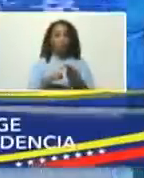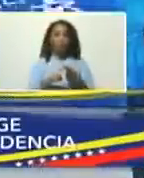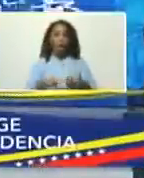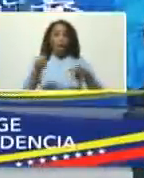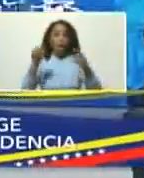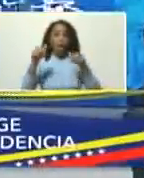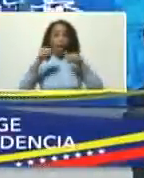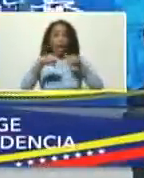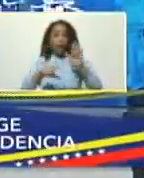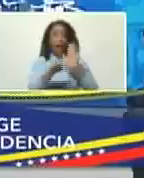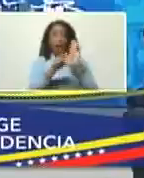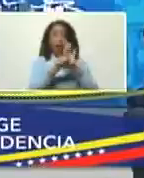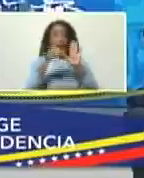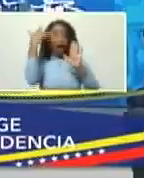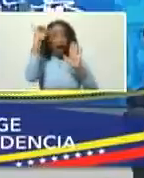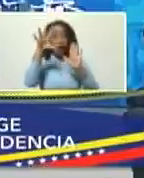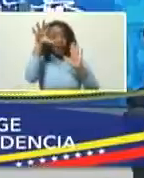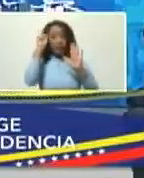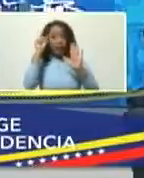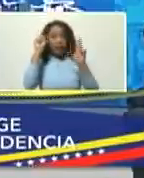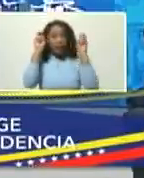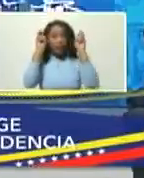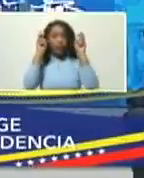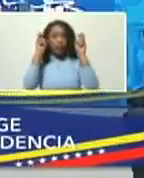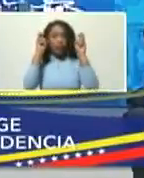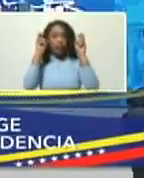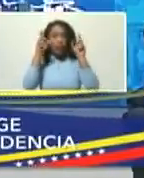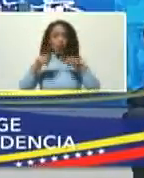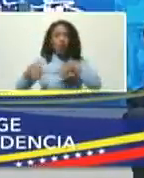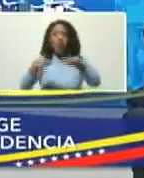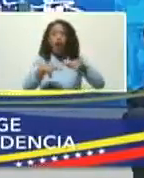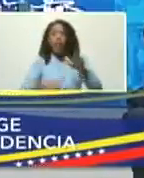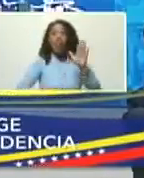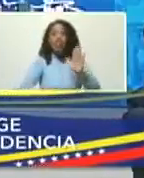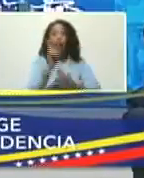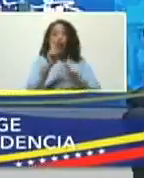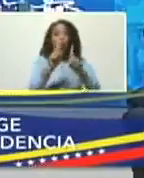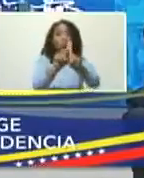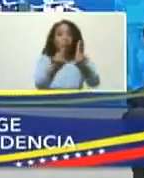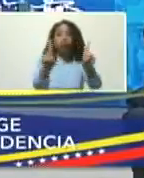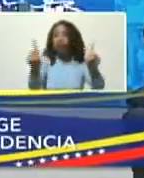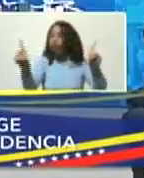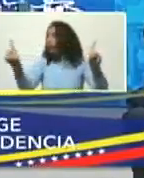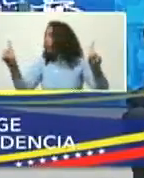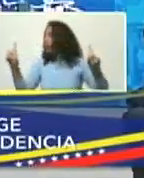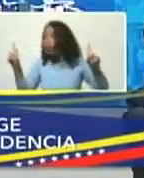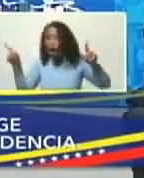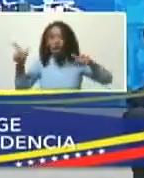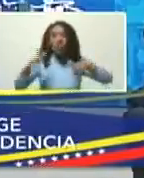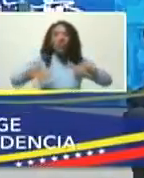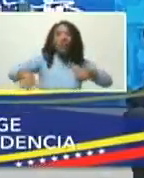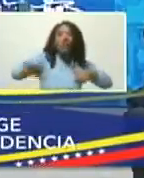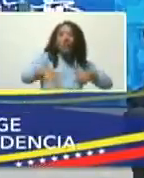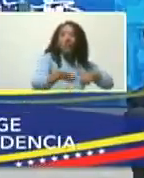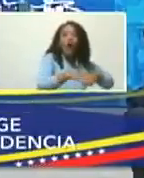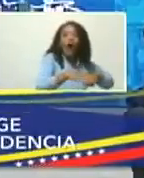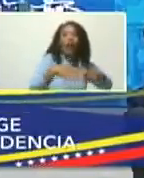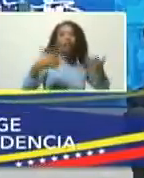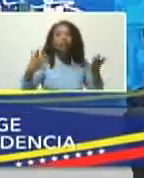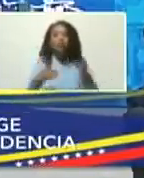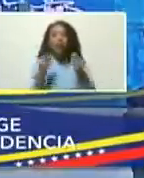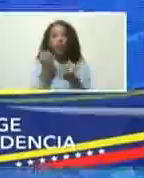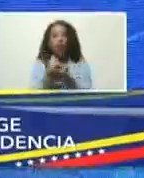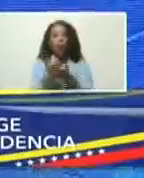esta ley se entiende por uno área de desarrollo los ámbitos geográficos dentro de las zonas económicas